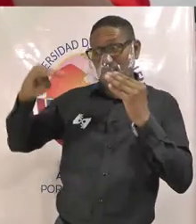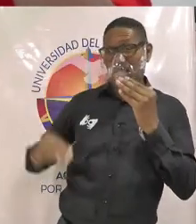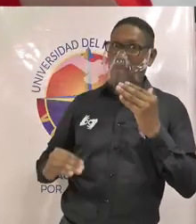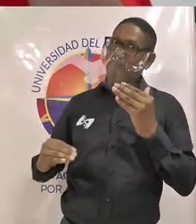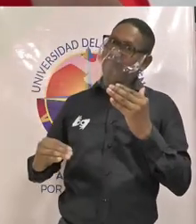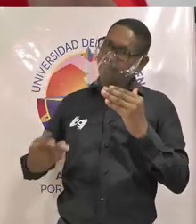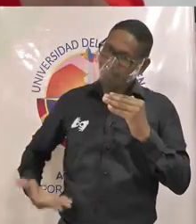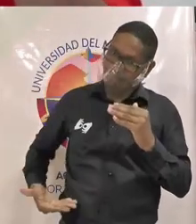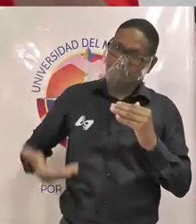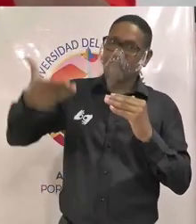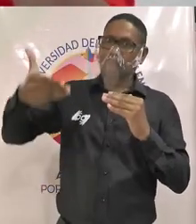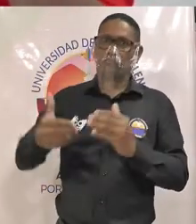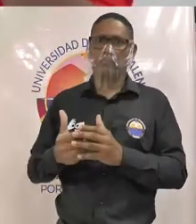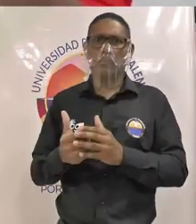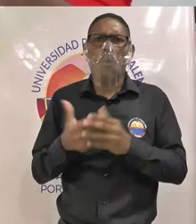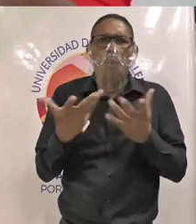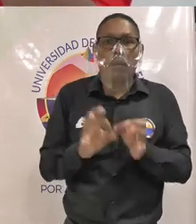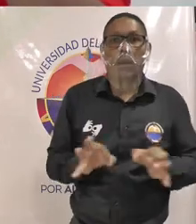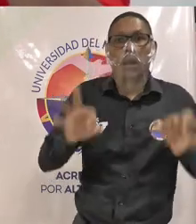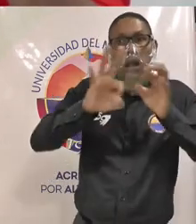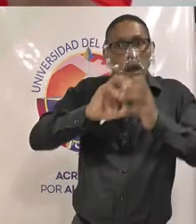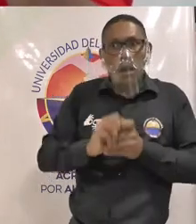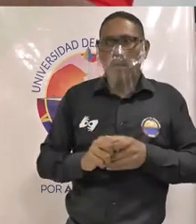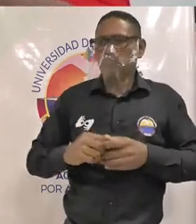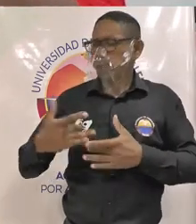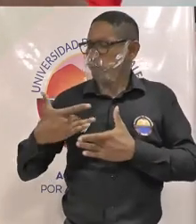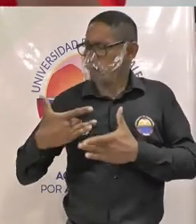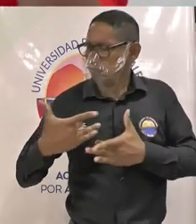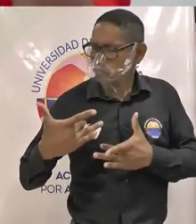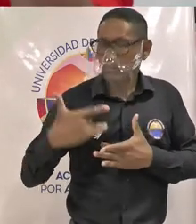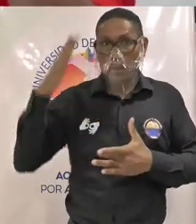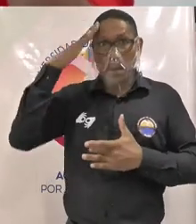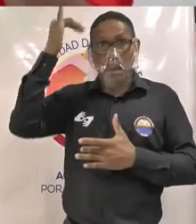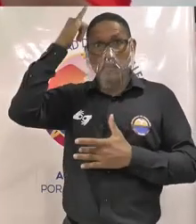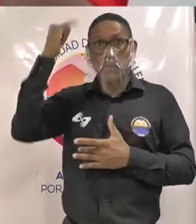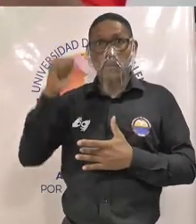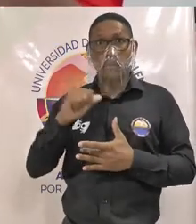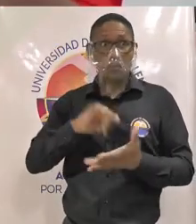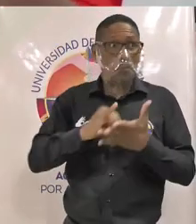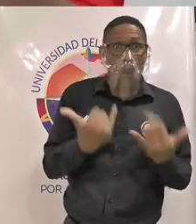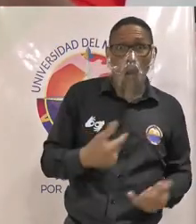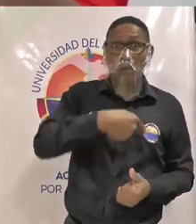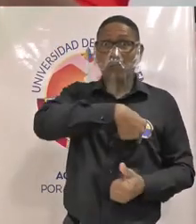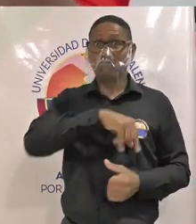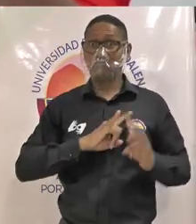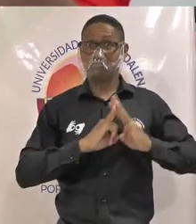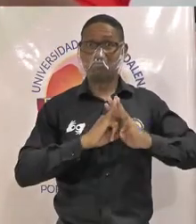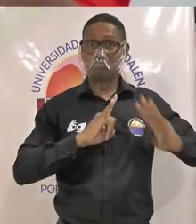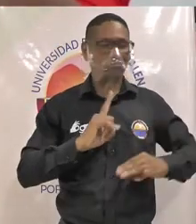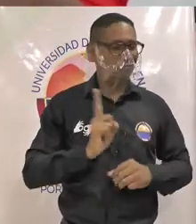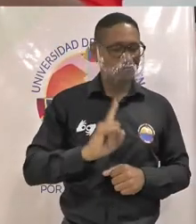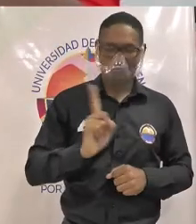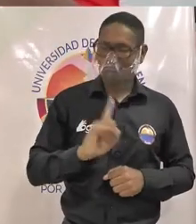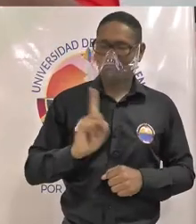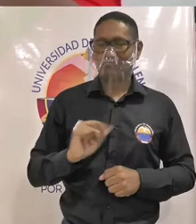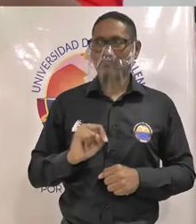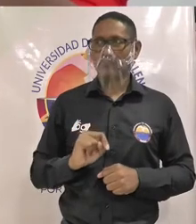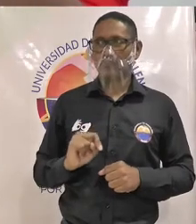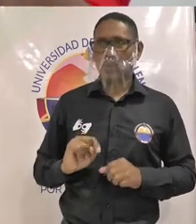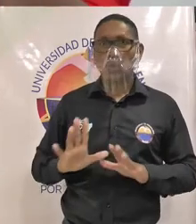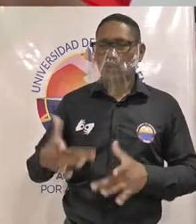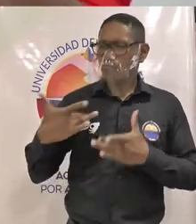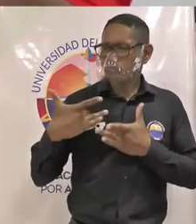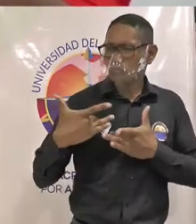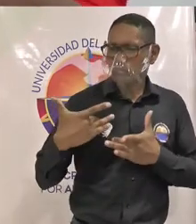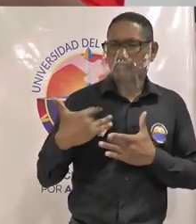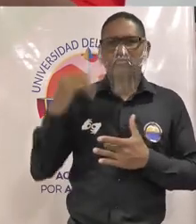que eso se hará a través de un voluntariado académico que no es el mismo voluntariado que existe en la Universidad del Magdalena no el voluntariado académico